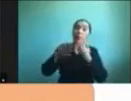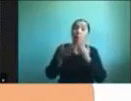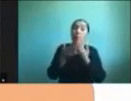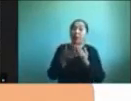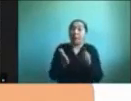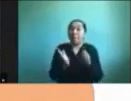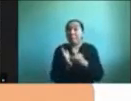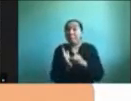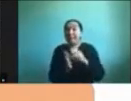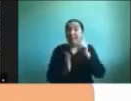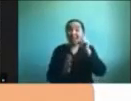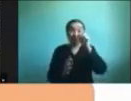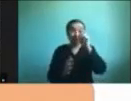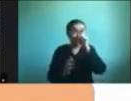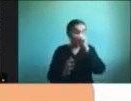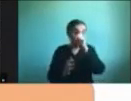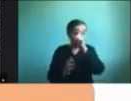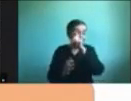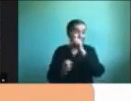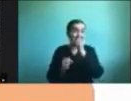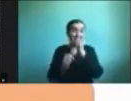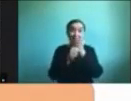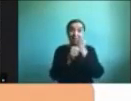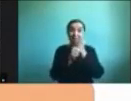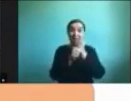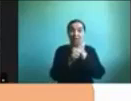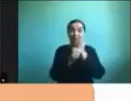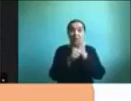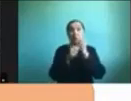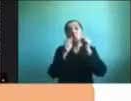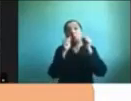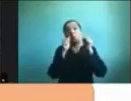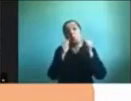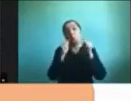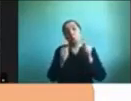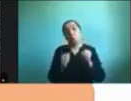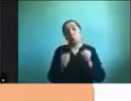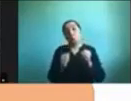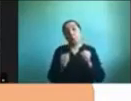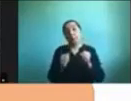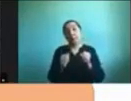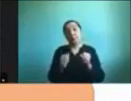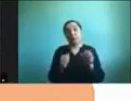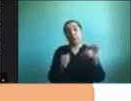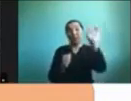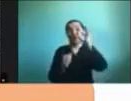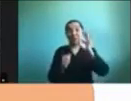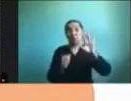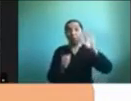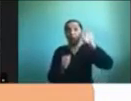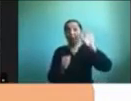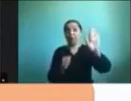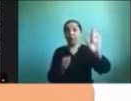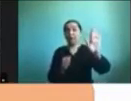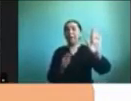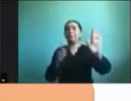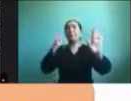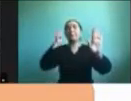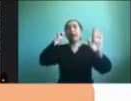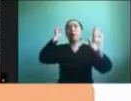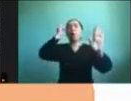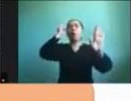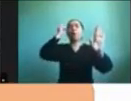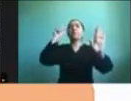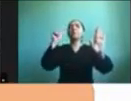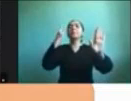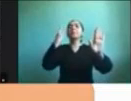un poco más la tarea tal vez podemos quitar unos unos dibujos y decir ya que venía primero antes de lavarse